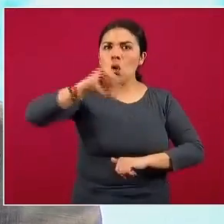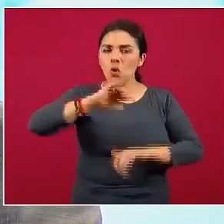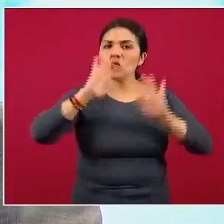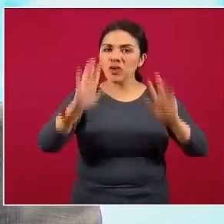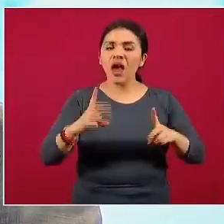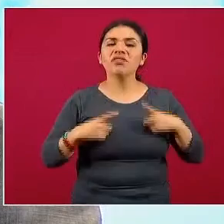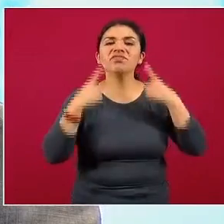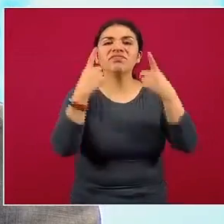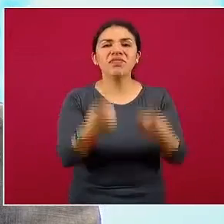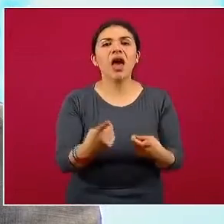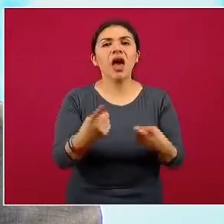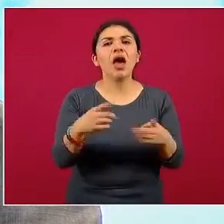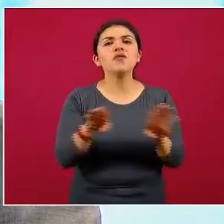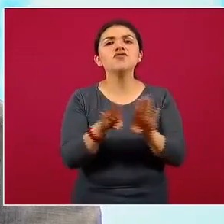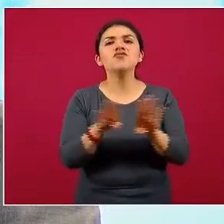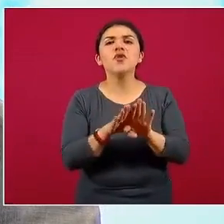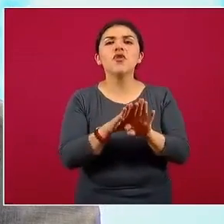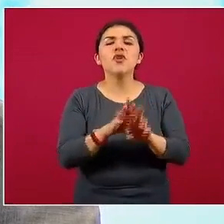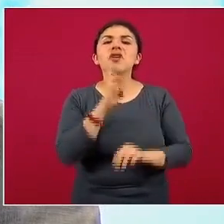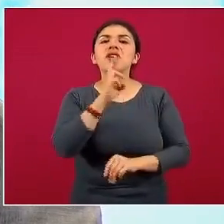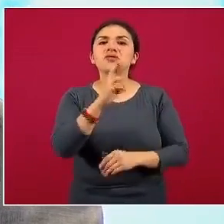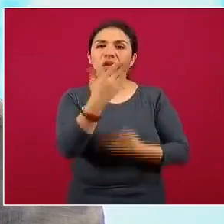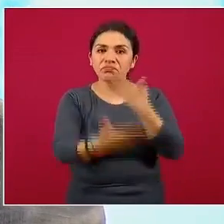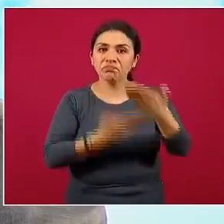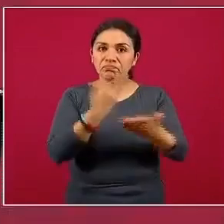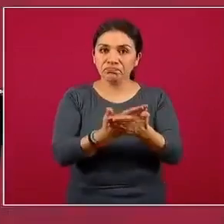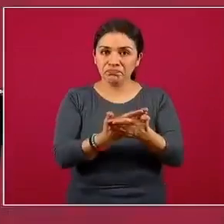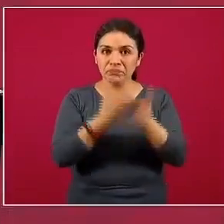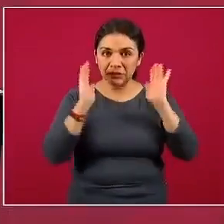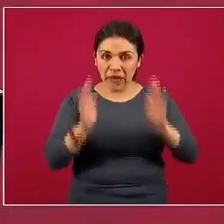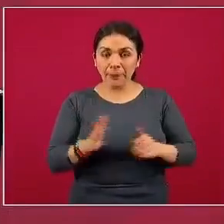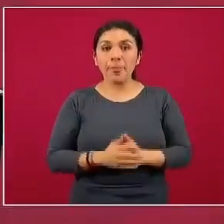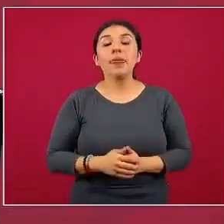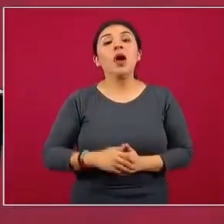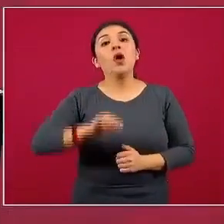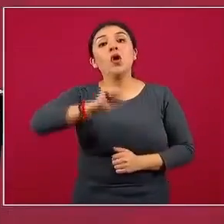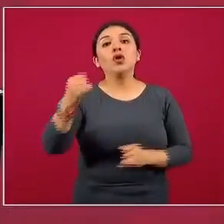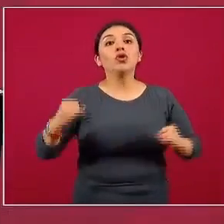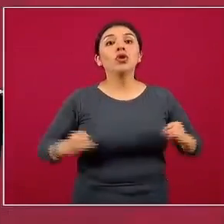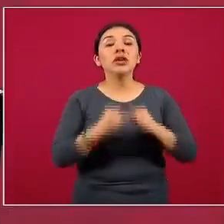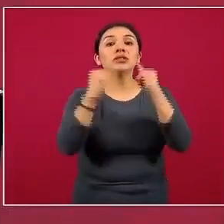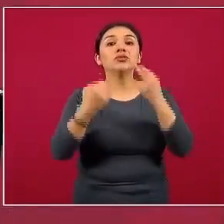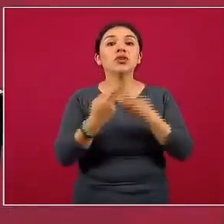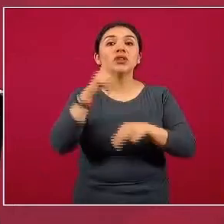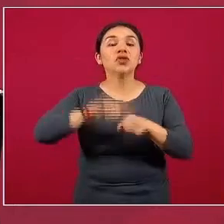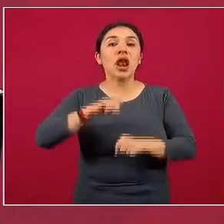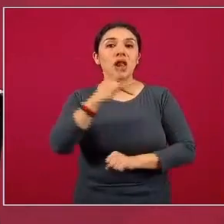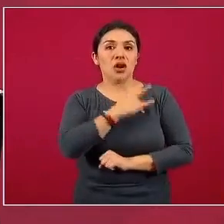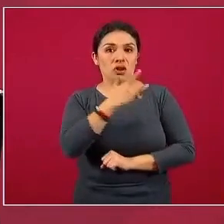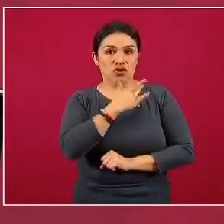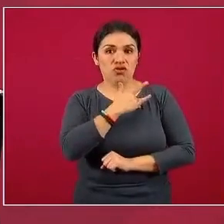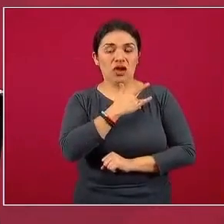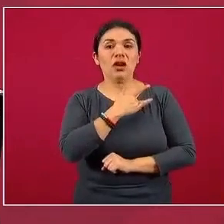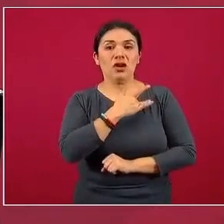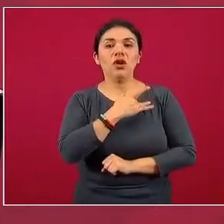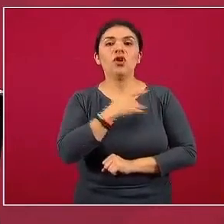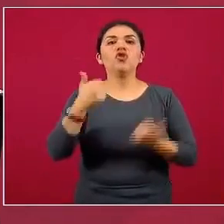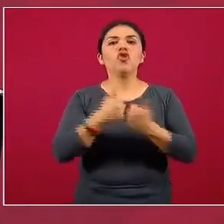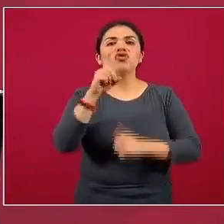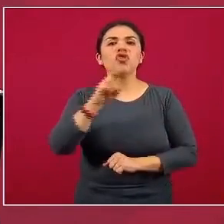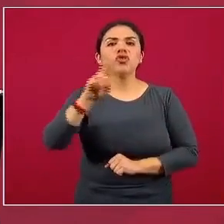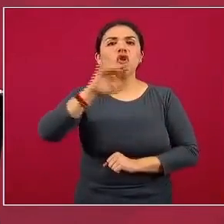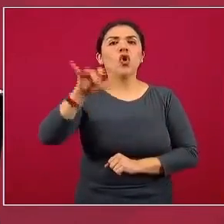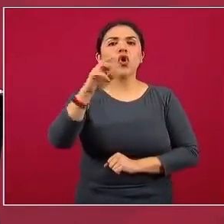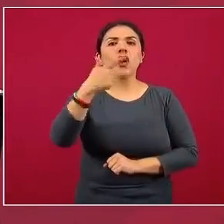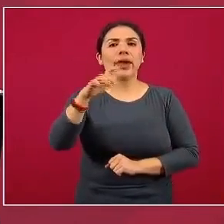entrega de los resultados preliminares. El Instituto Nacional de Cardiología, Ignacio Chávez, el doctor Jorge